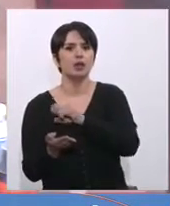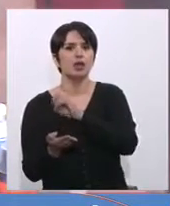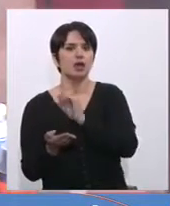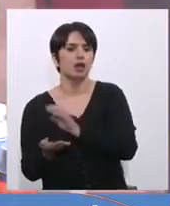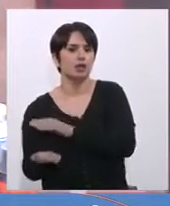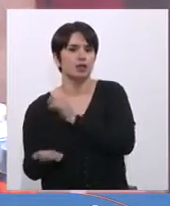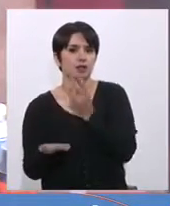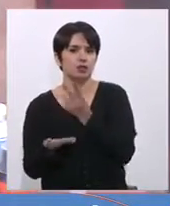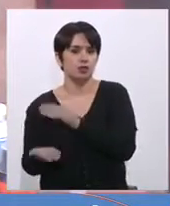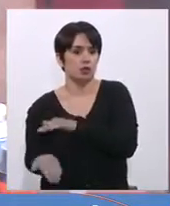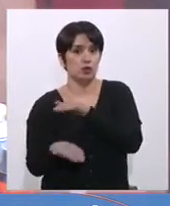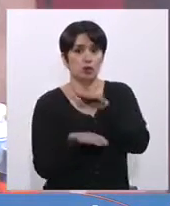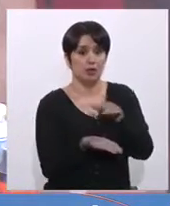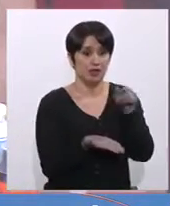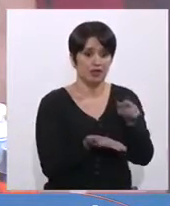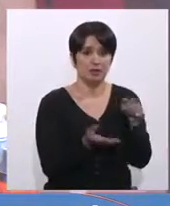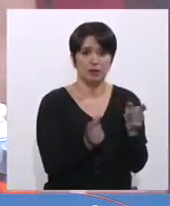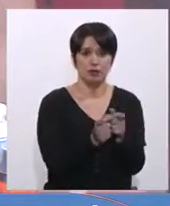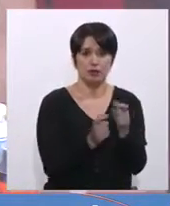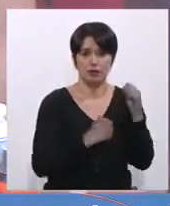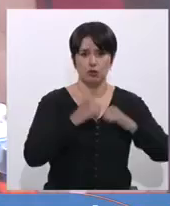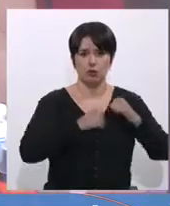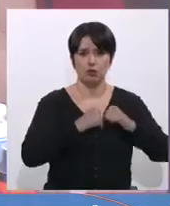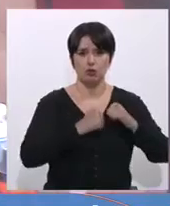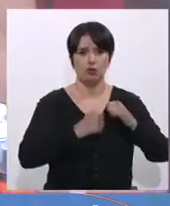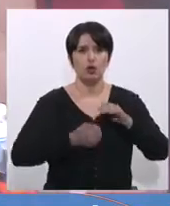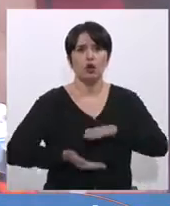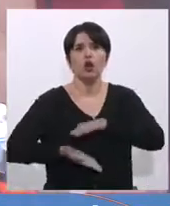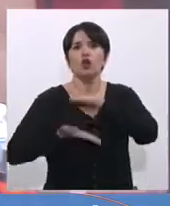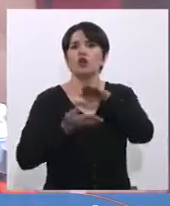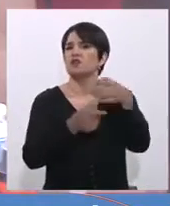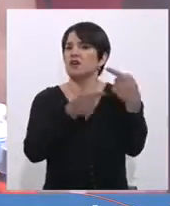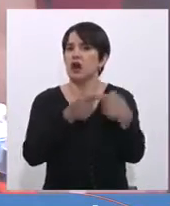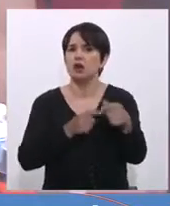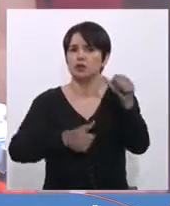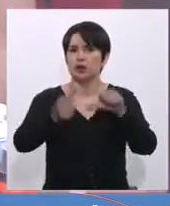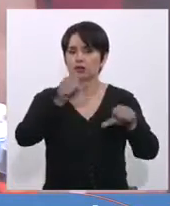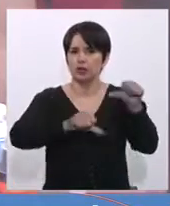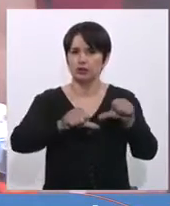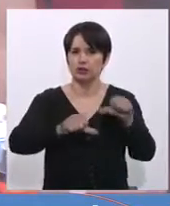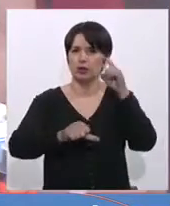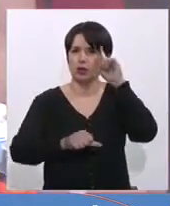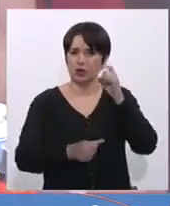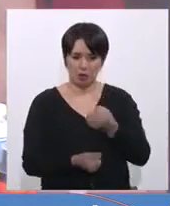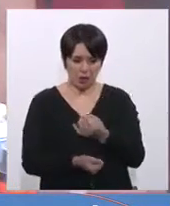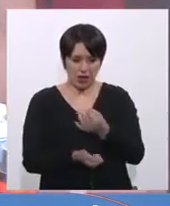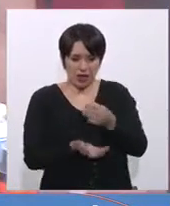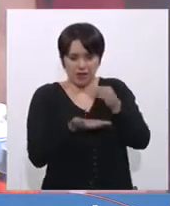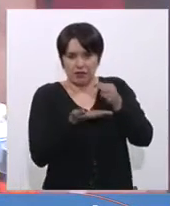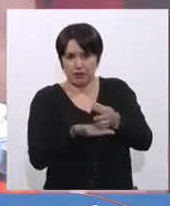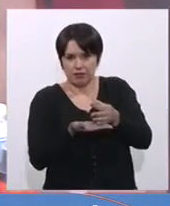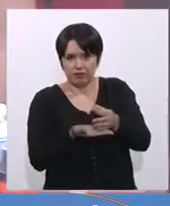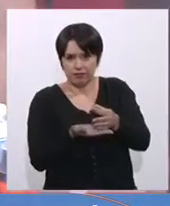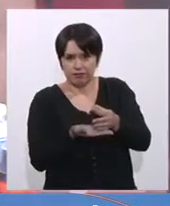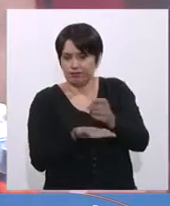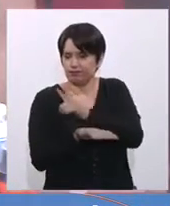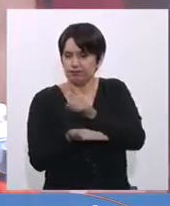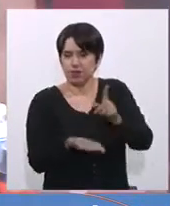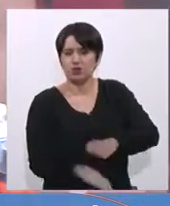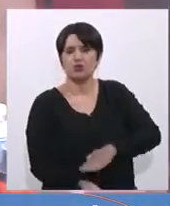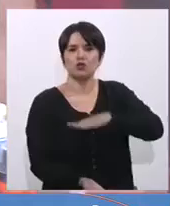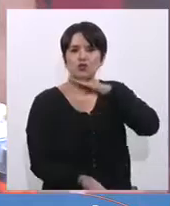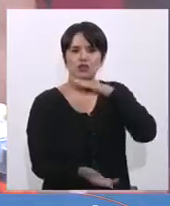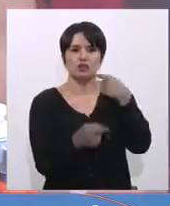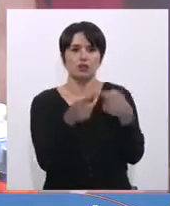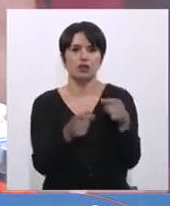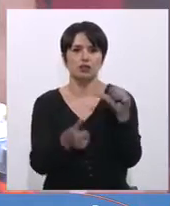para que ese pequeño productor lo pueda llevar a otro laboratorio independiente y el gramaje que le entrega no es suficiente para que